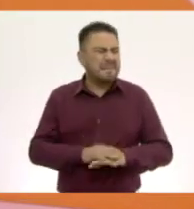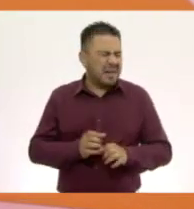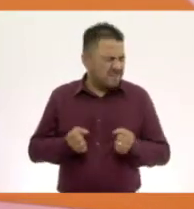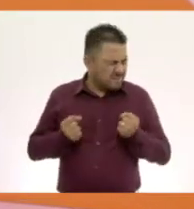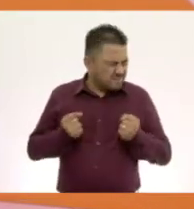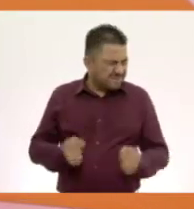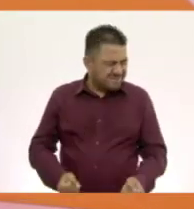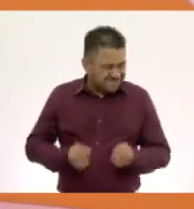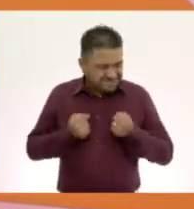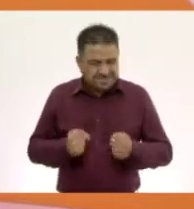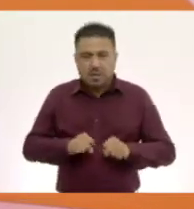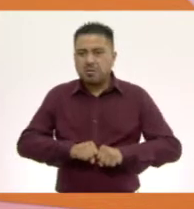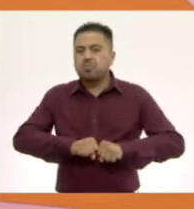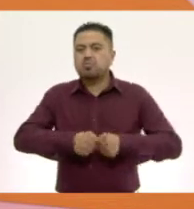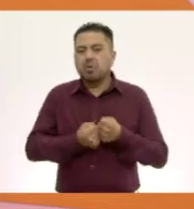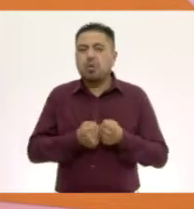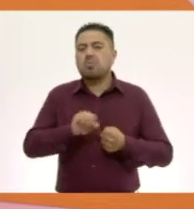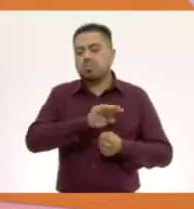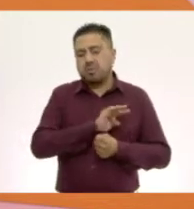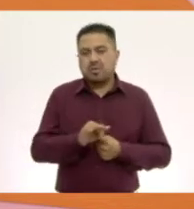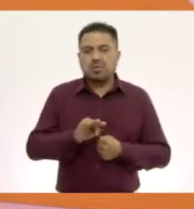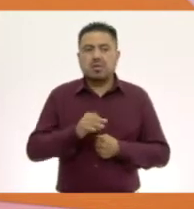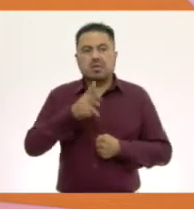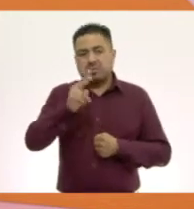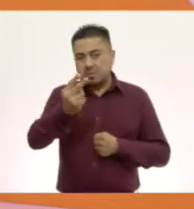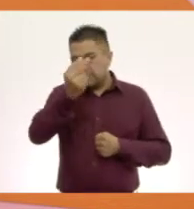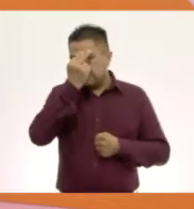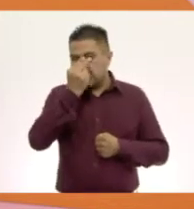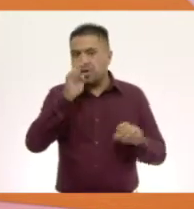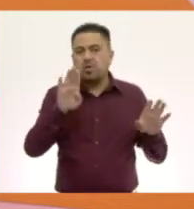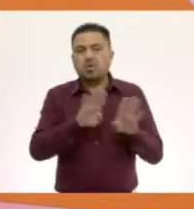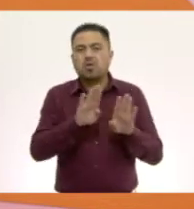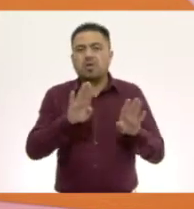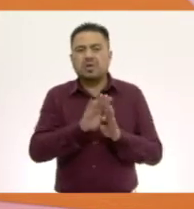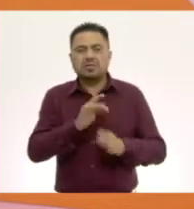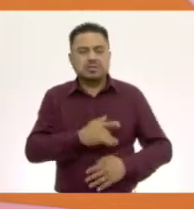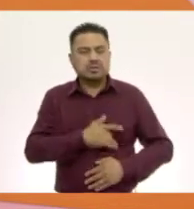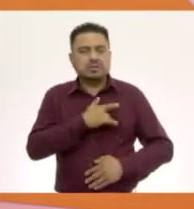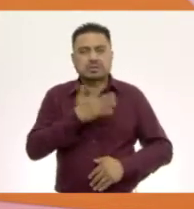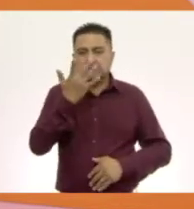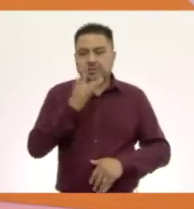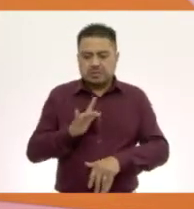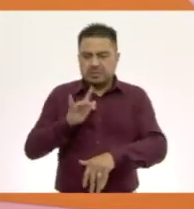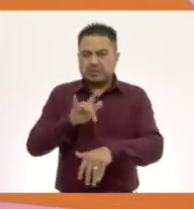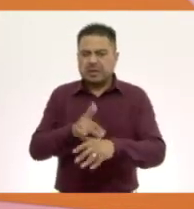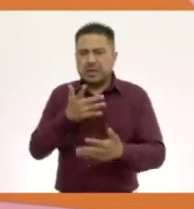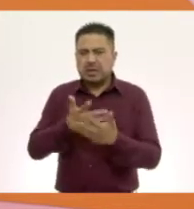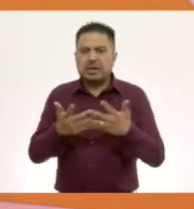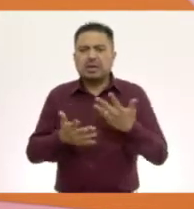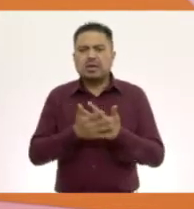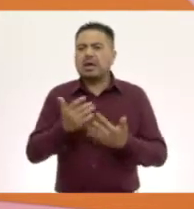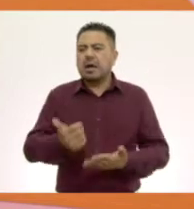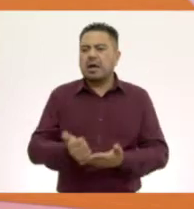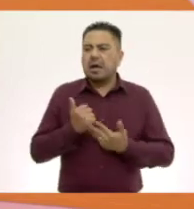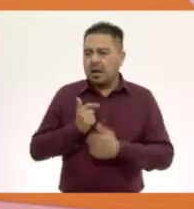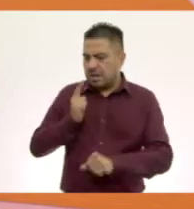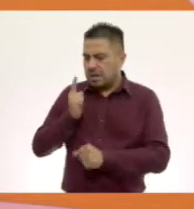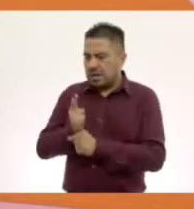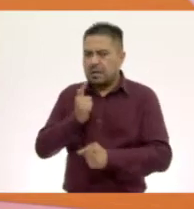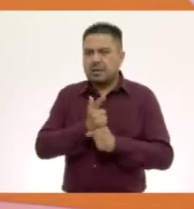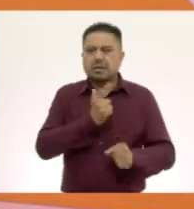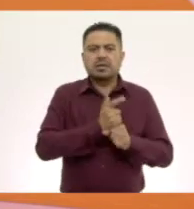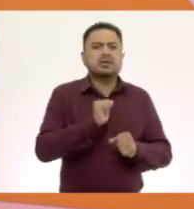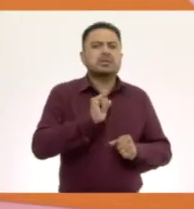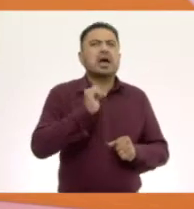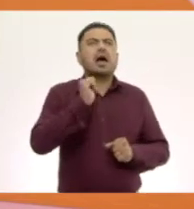muy fuerte, pues lo voy a romper. Pero observan cómo nuestro sentido del tacto nos ayuda a identificar si